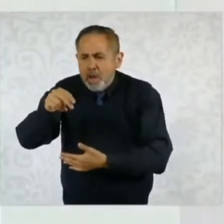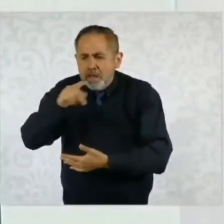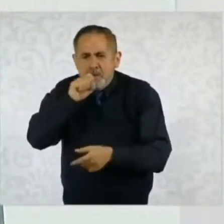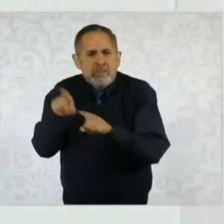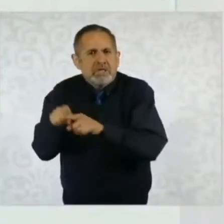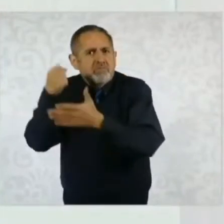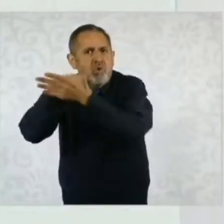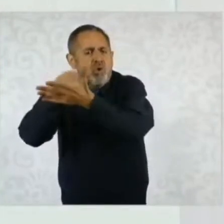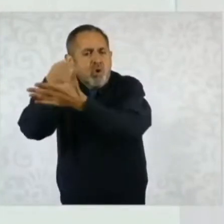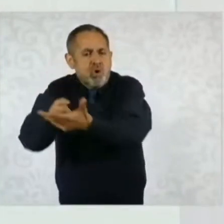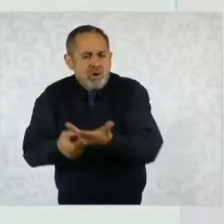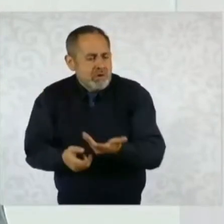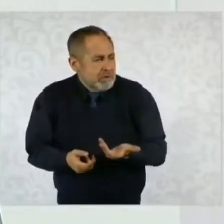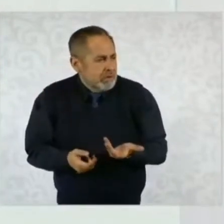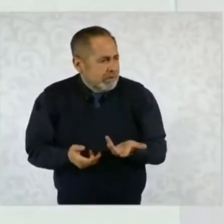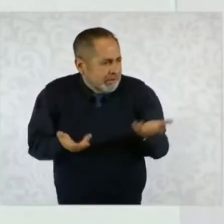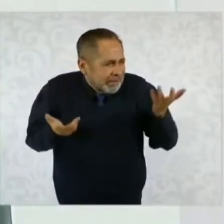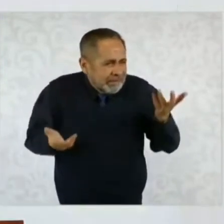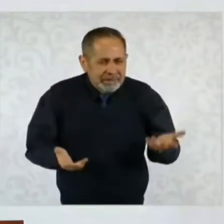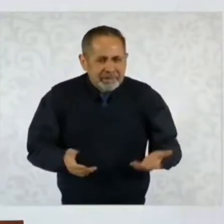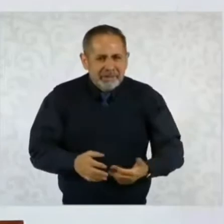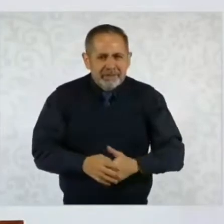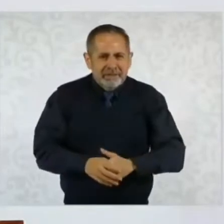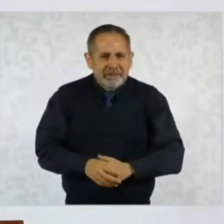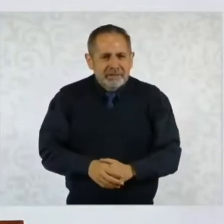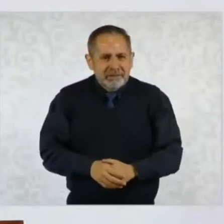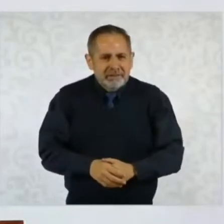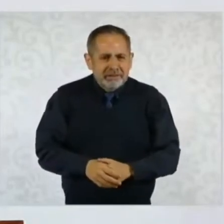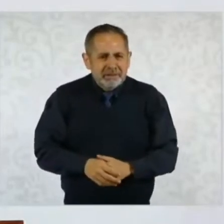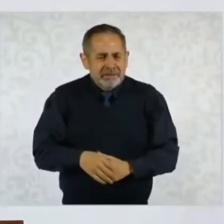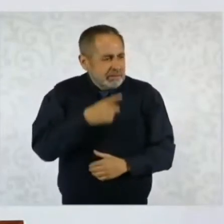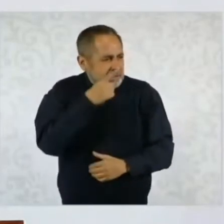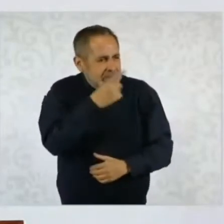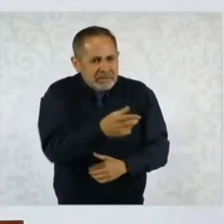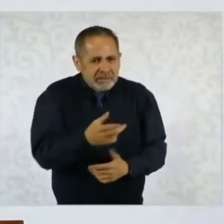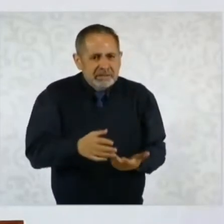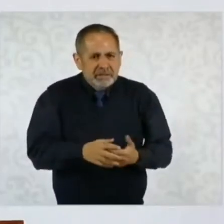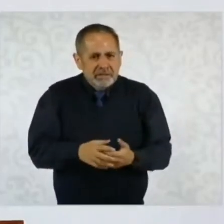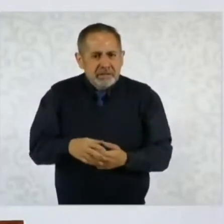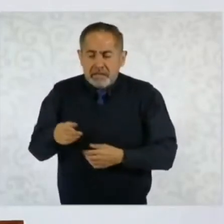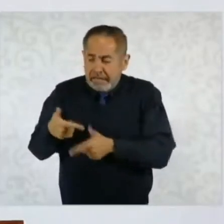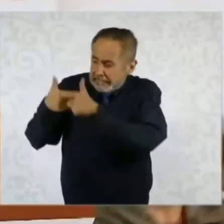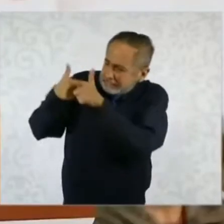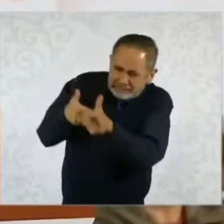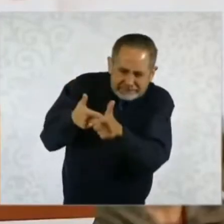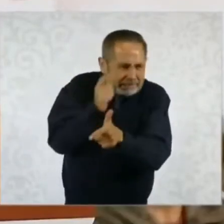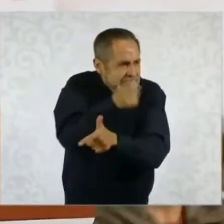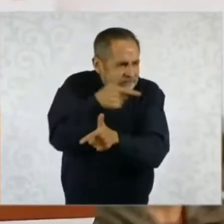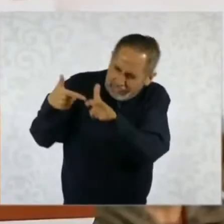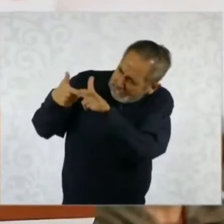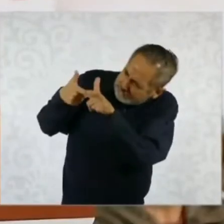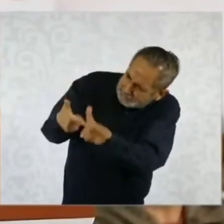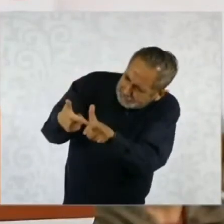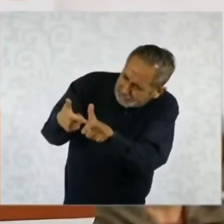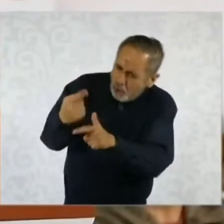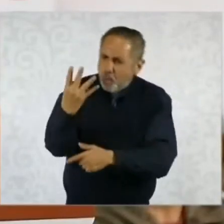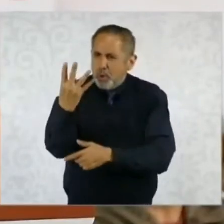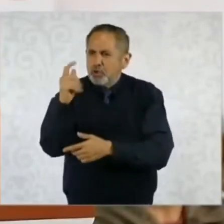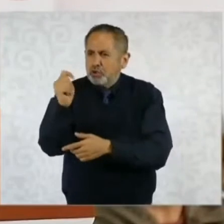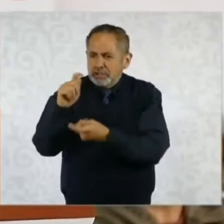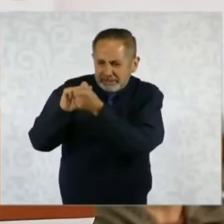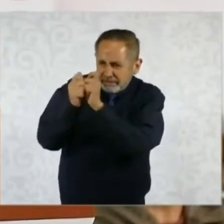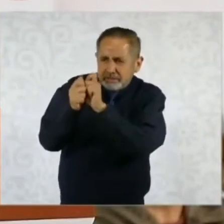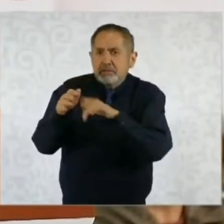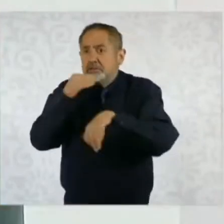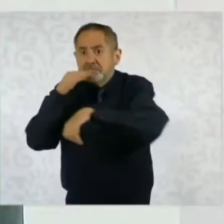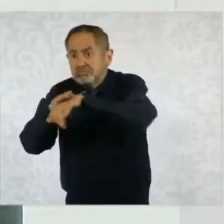y lo que dijimos es que lo que queríamos es que continuara la Cuarta Transformación y así decidió el pueblo de